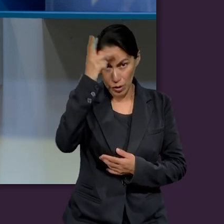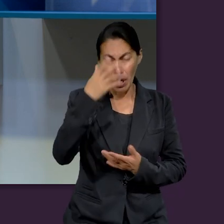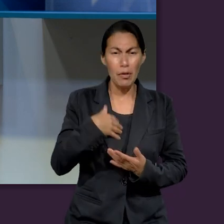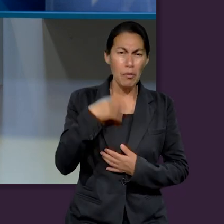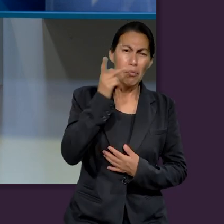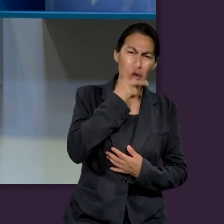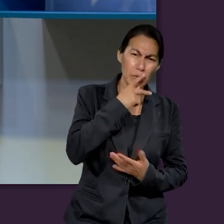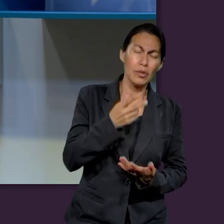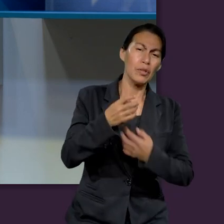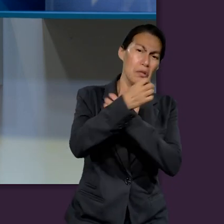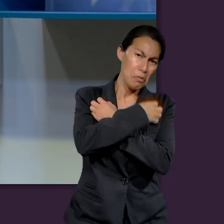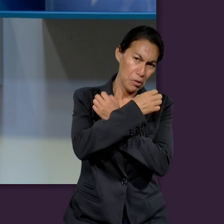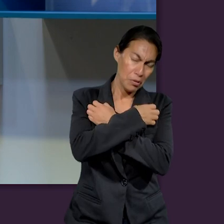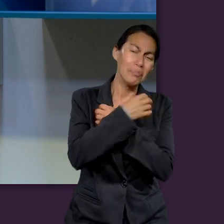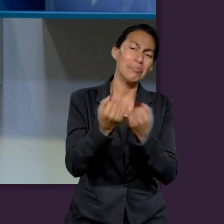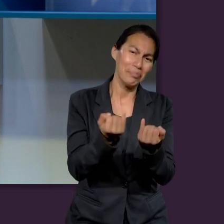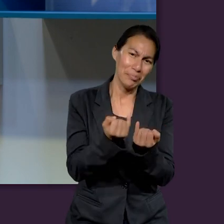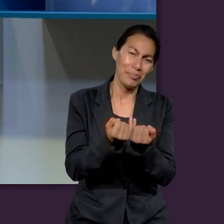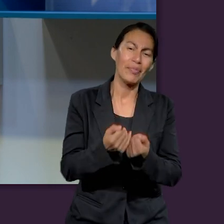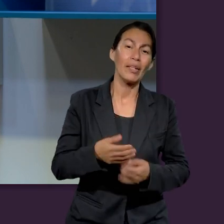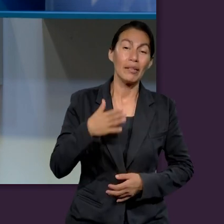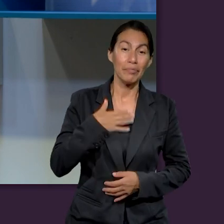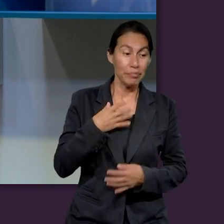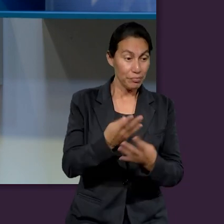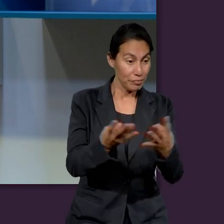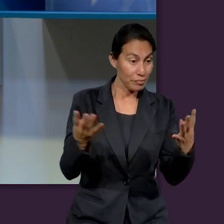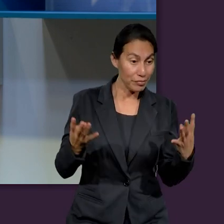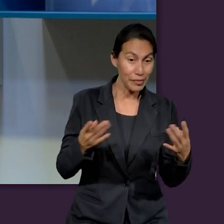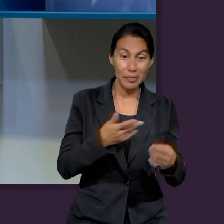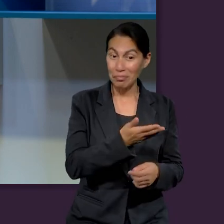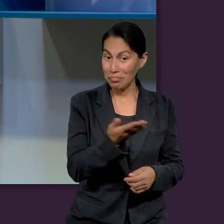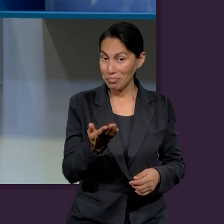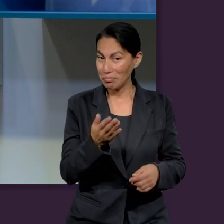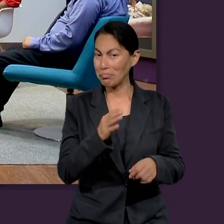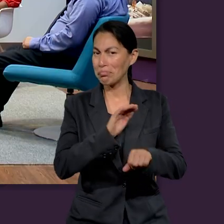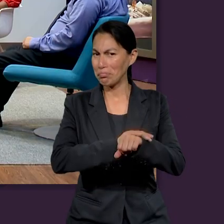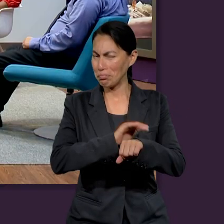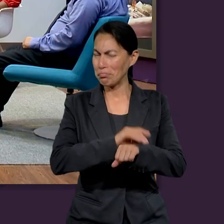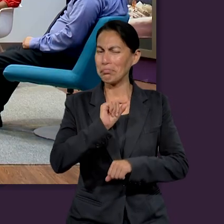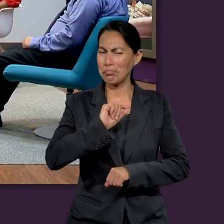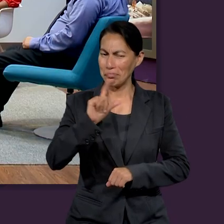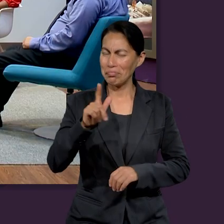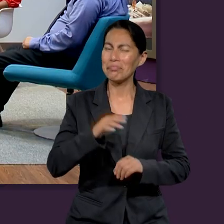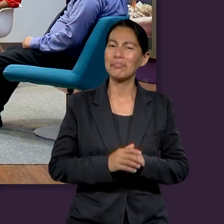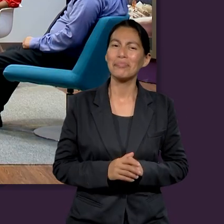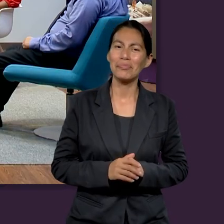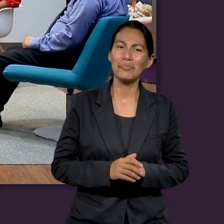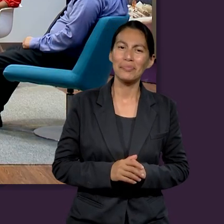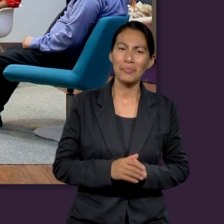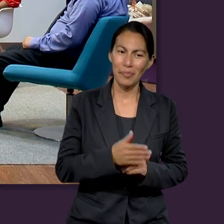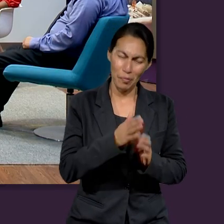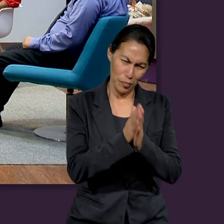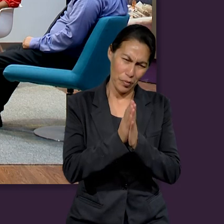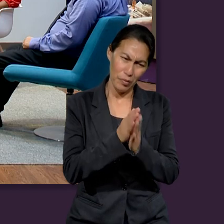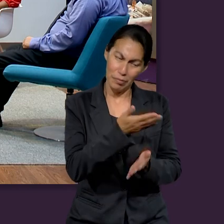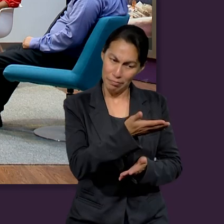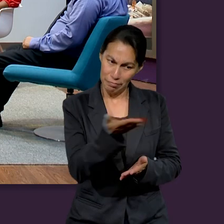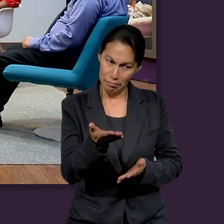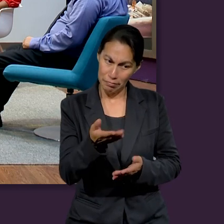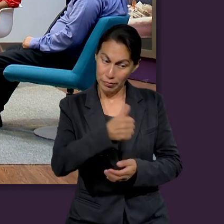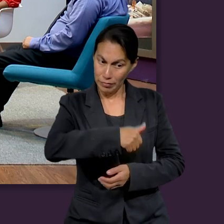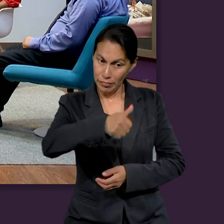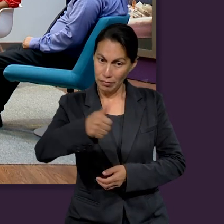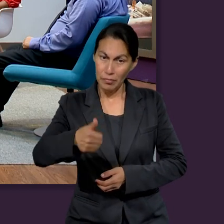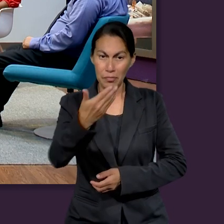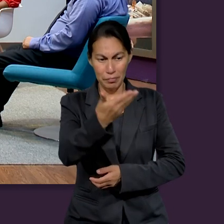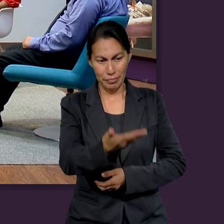de la Facultad de Educación. Y estoy rodeado por unos excelentes panelistas y les voy a pedir que